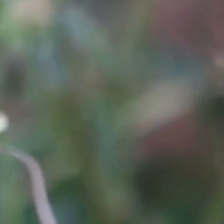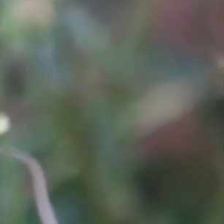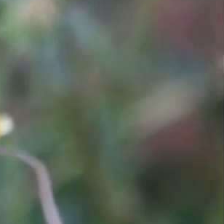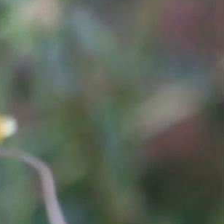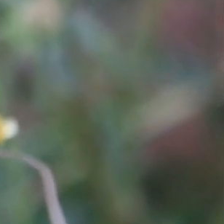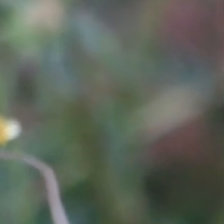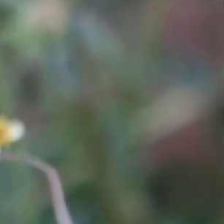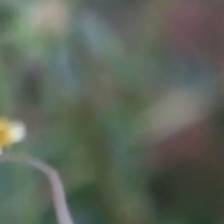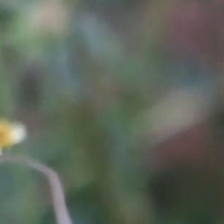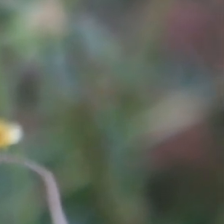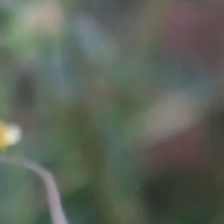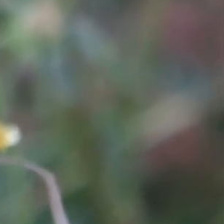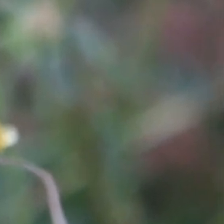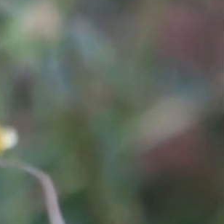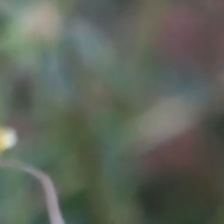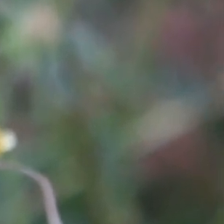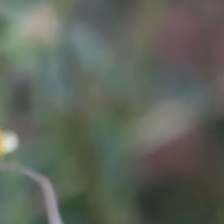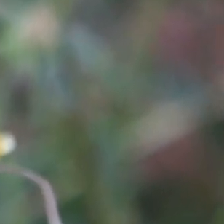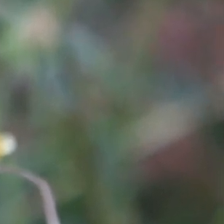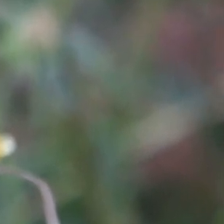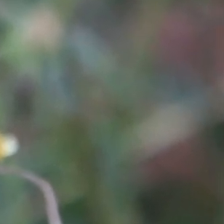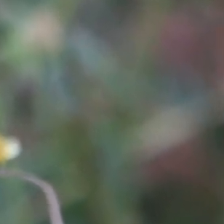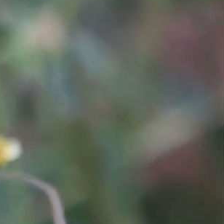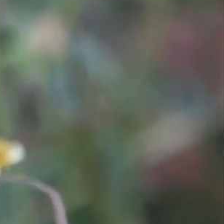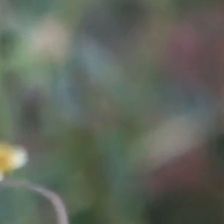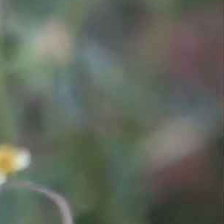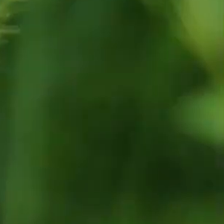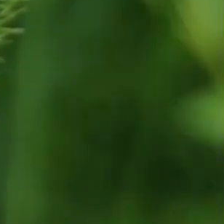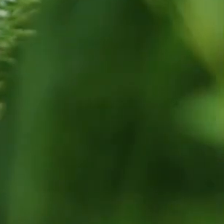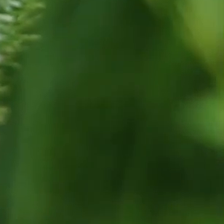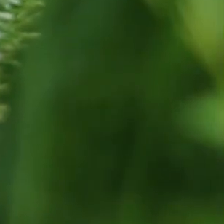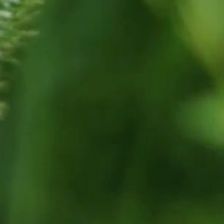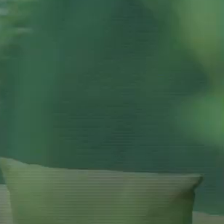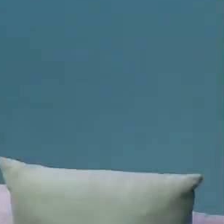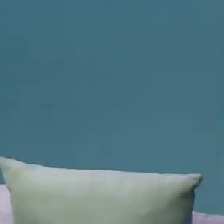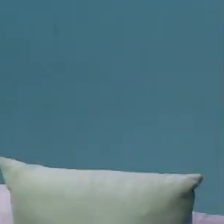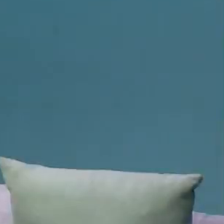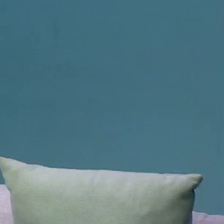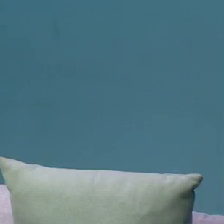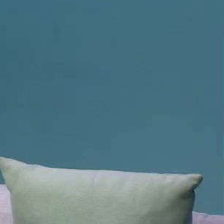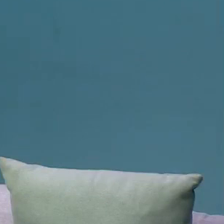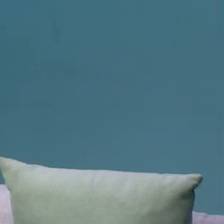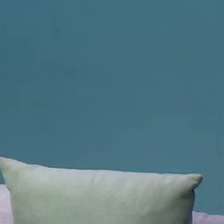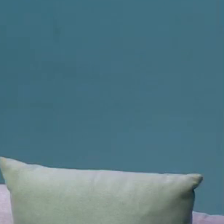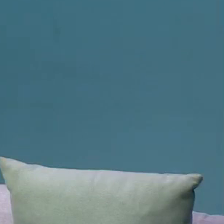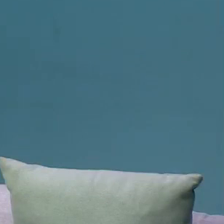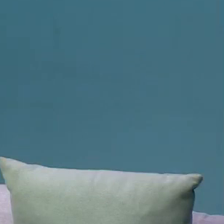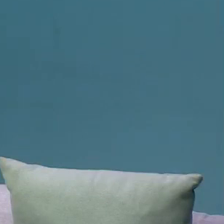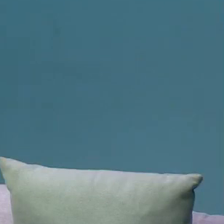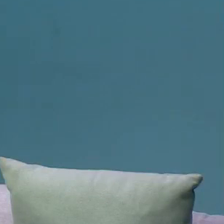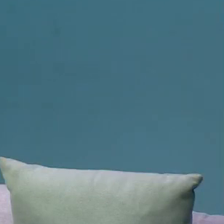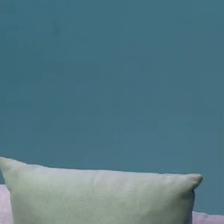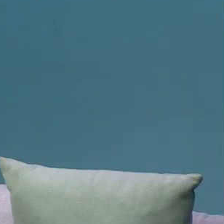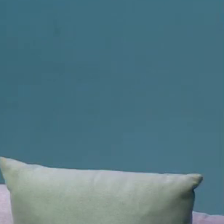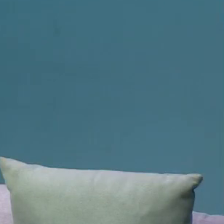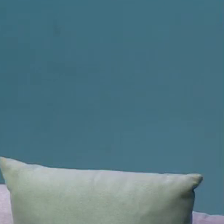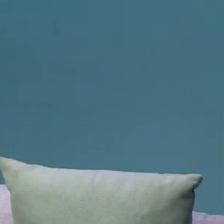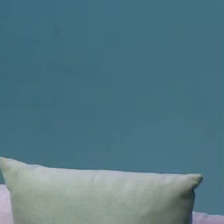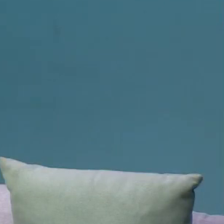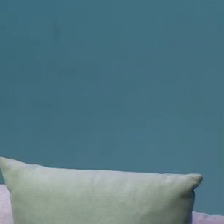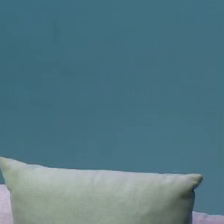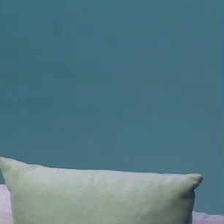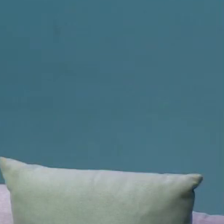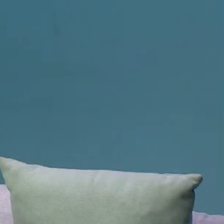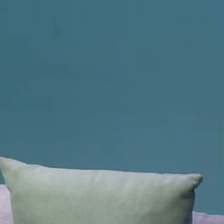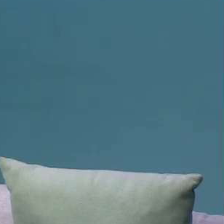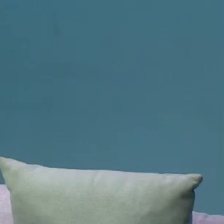metropolitana si a usted le gustan las mariposas no se puede perder el programa de este jueves de su lado positivo lo esperamos de 7 y 30 a 9 de la